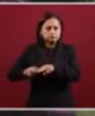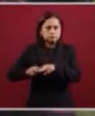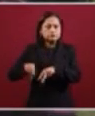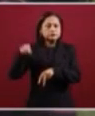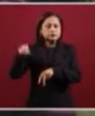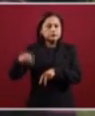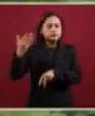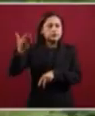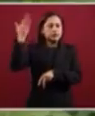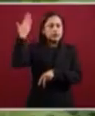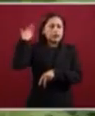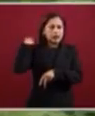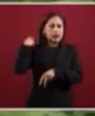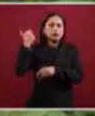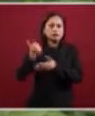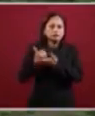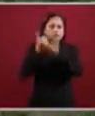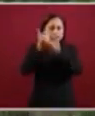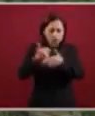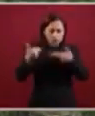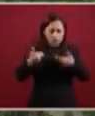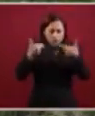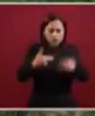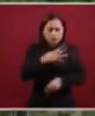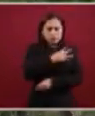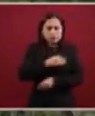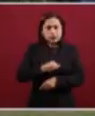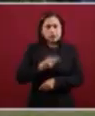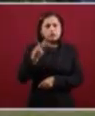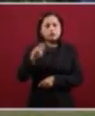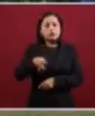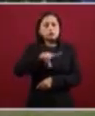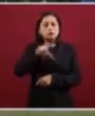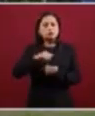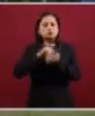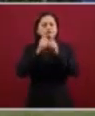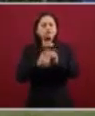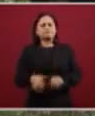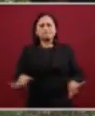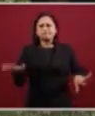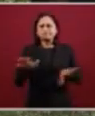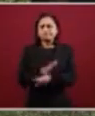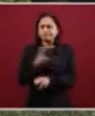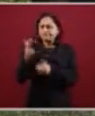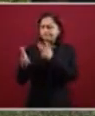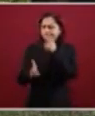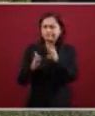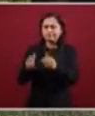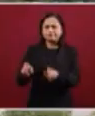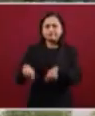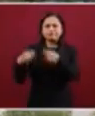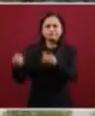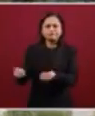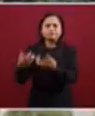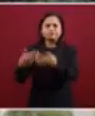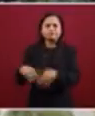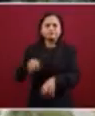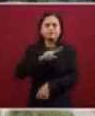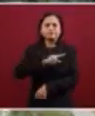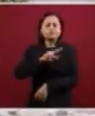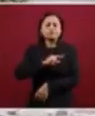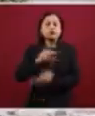nuestros hijos. Y todo eso, mira, se acabó con la privatización de los ferrocarriles. El Tren Maya va a venir a darle